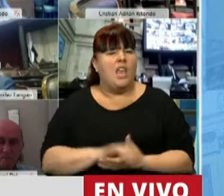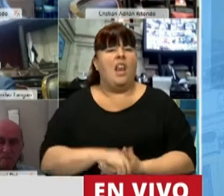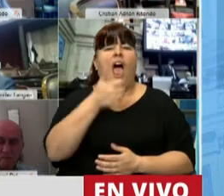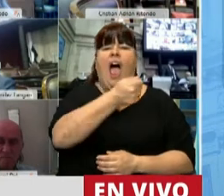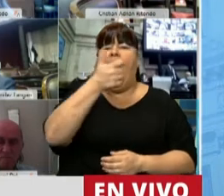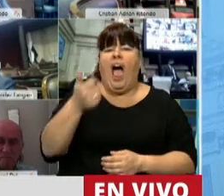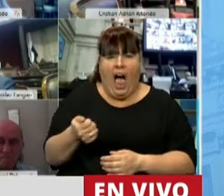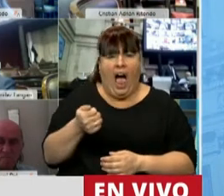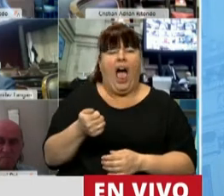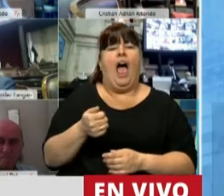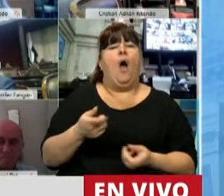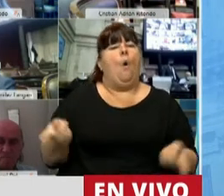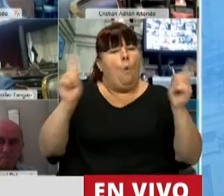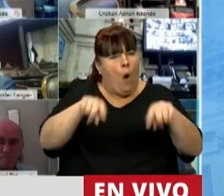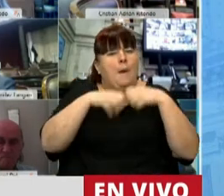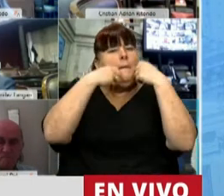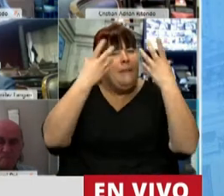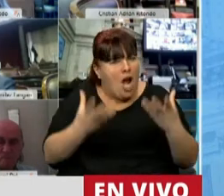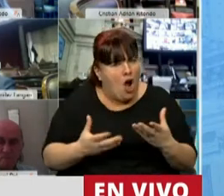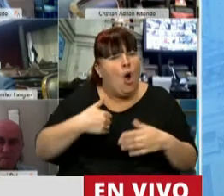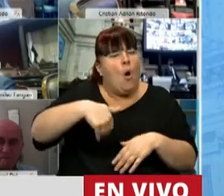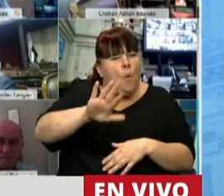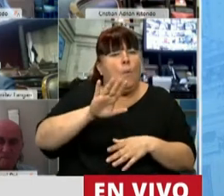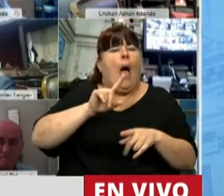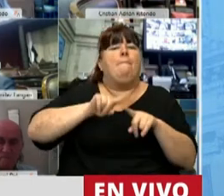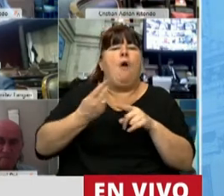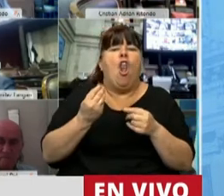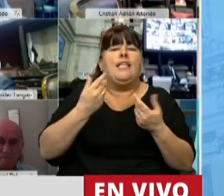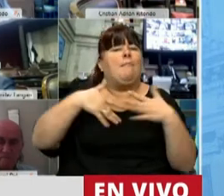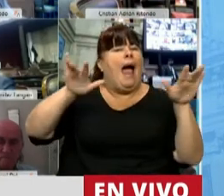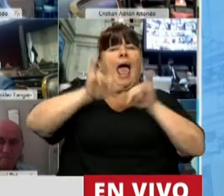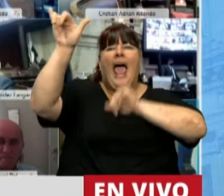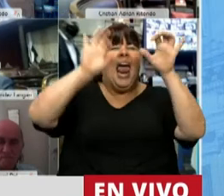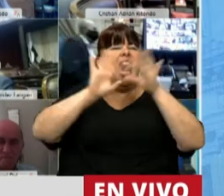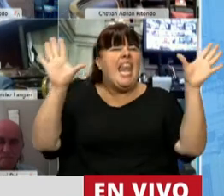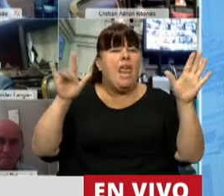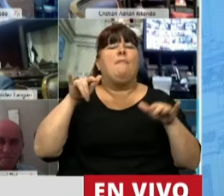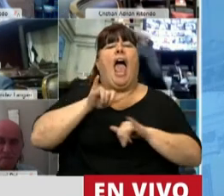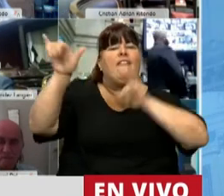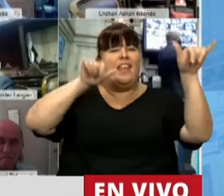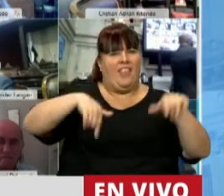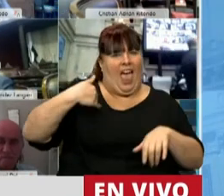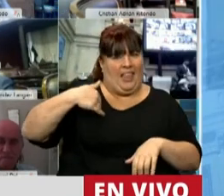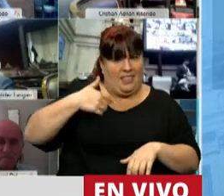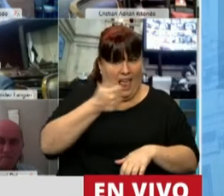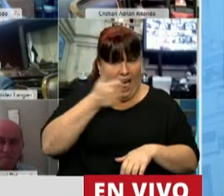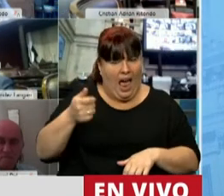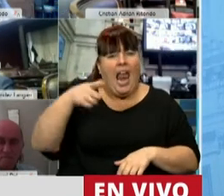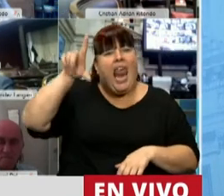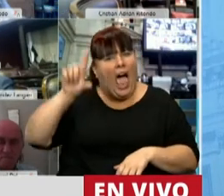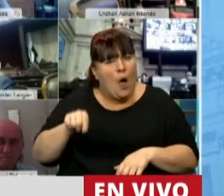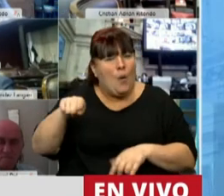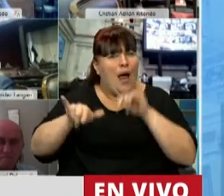que Aerolíneas Argentinas se iba a recomponer y que iba a haber una política de cielos abiertos para aerolíneas argentinas, que las low cost